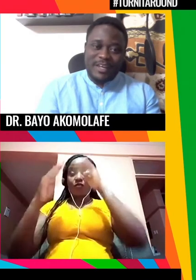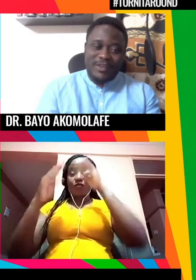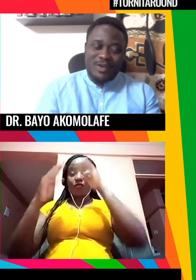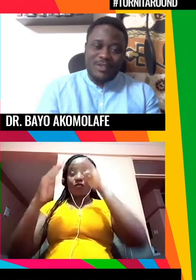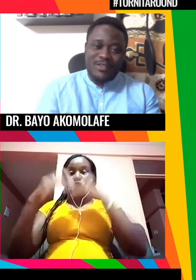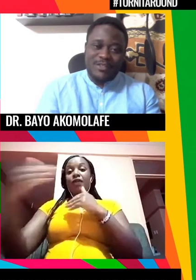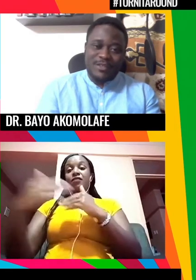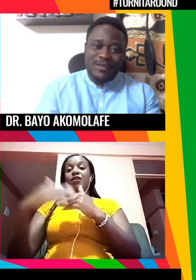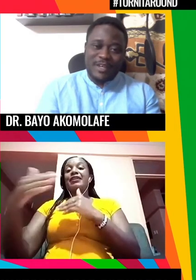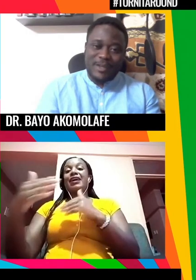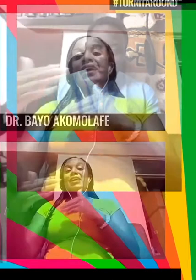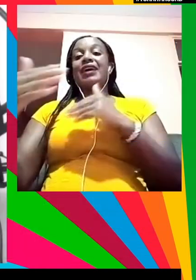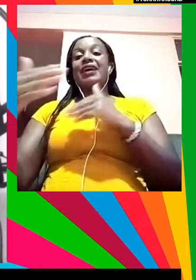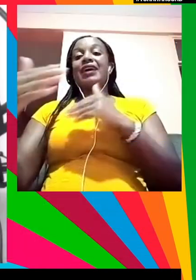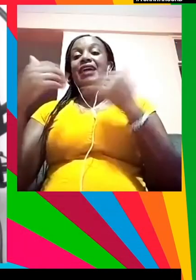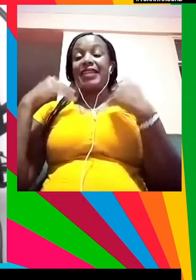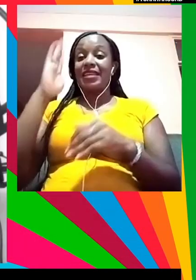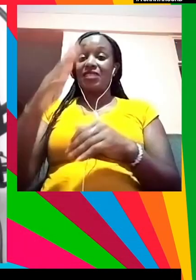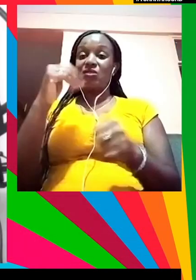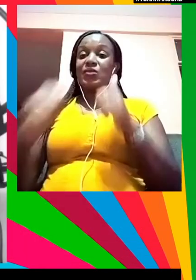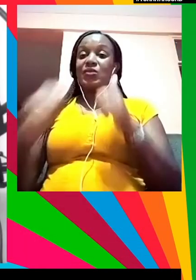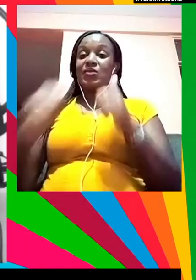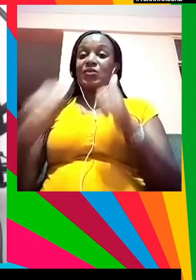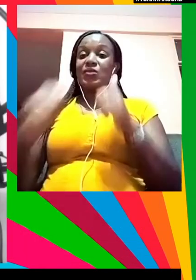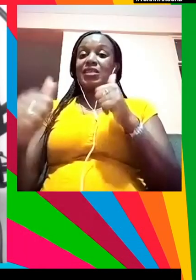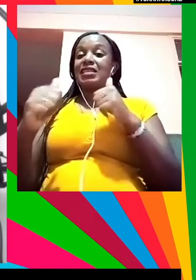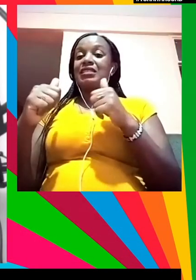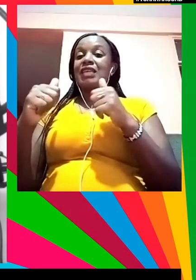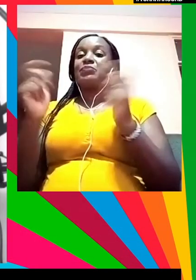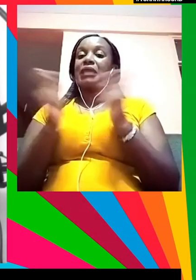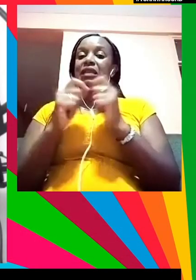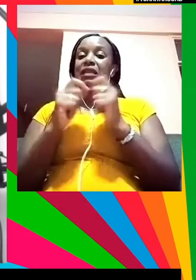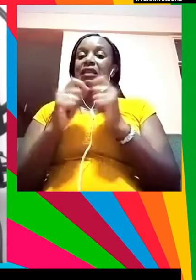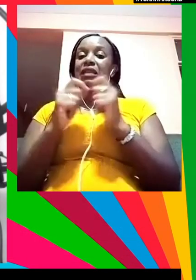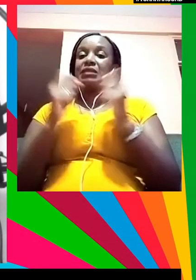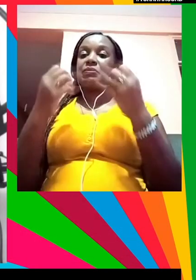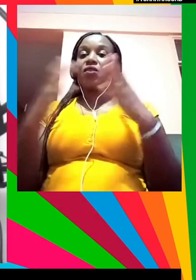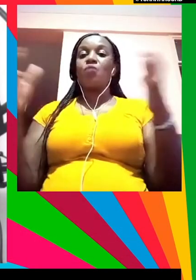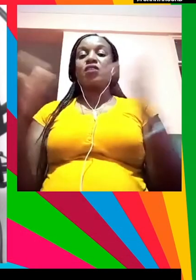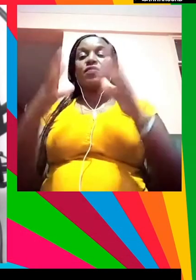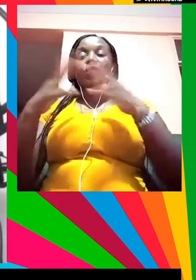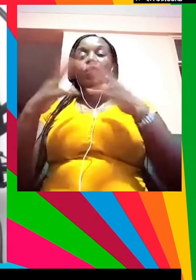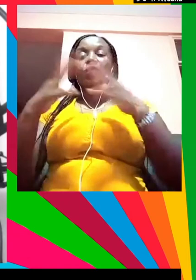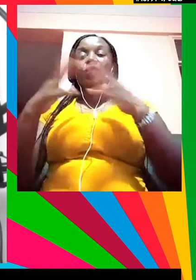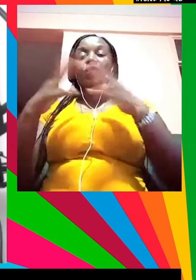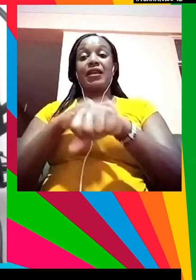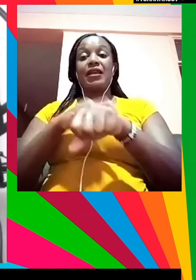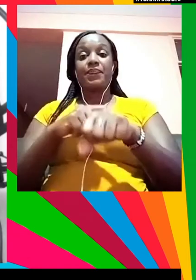es la dirección que hemos de seguir y muchas comunidades se ven afectadas por esto. Creo que en este momento